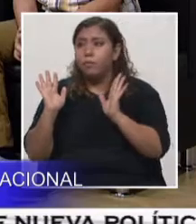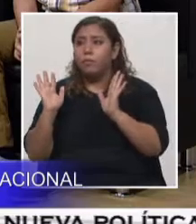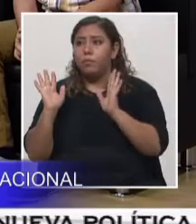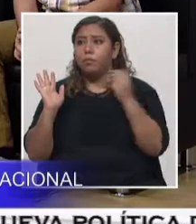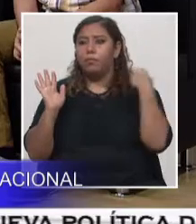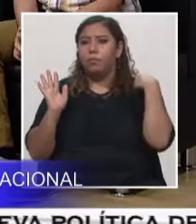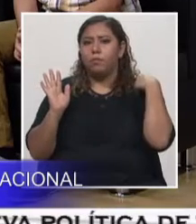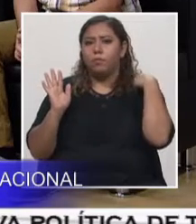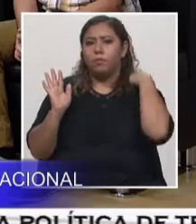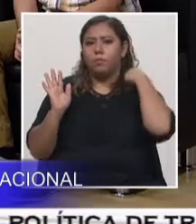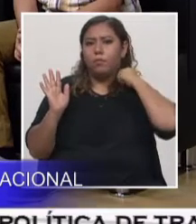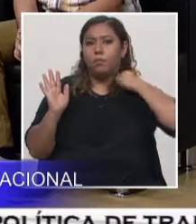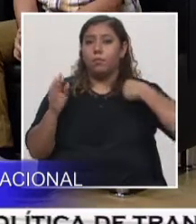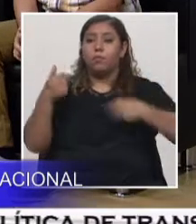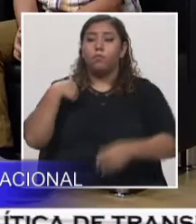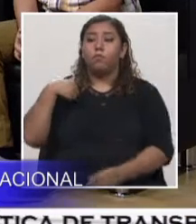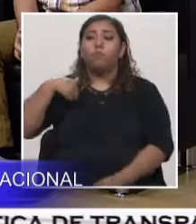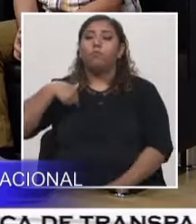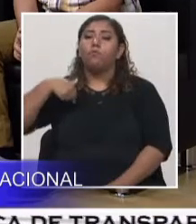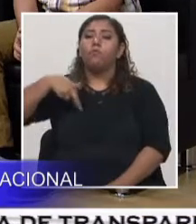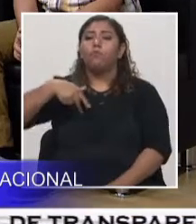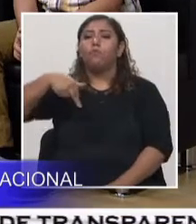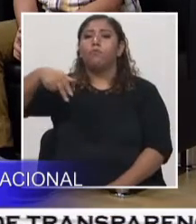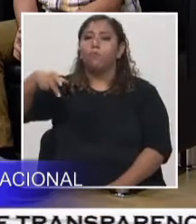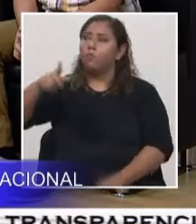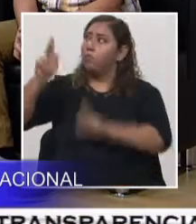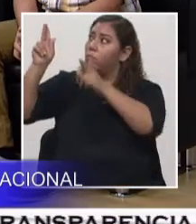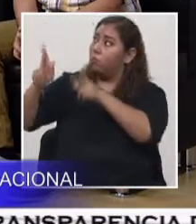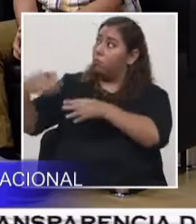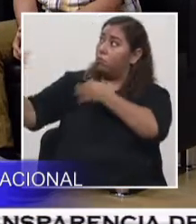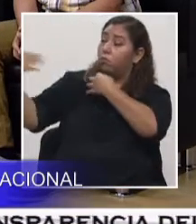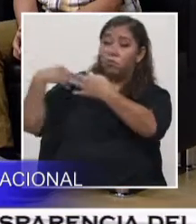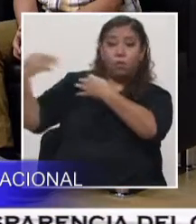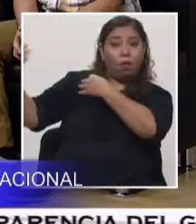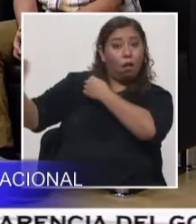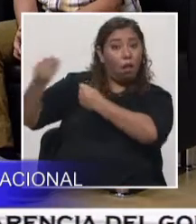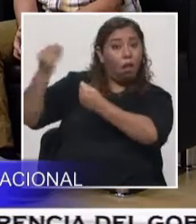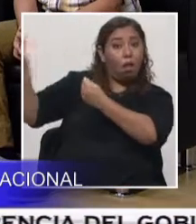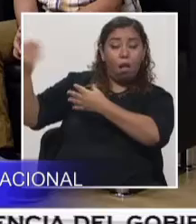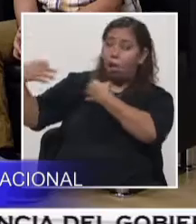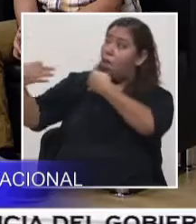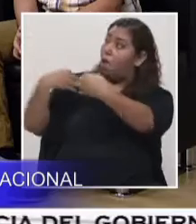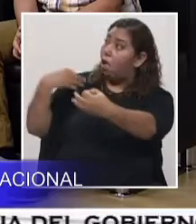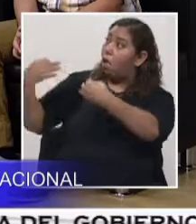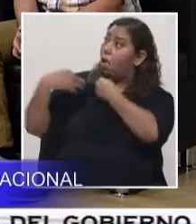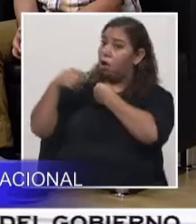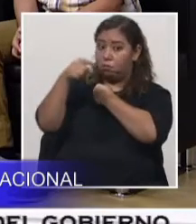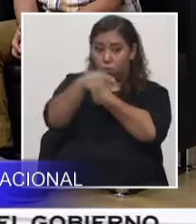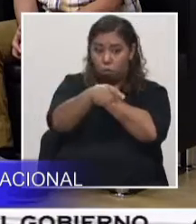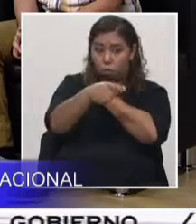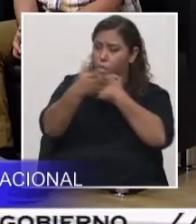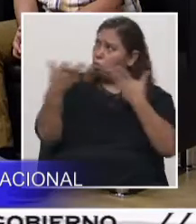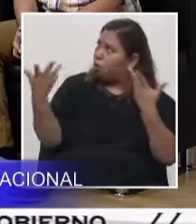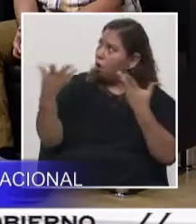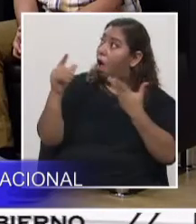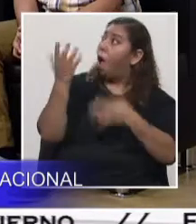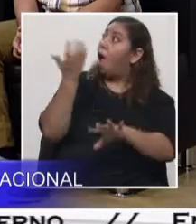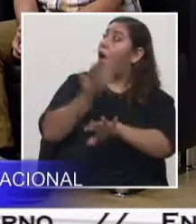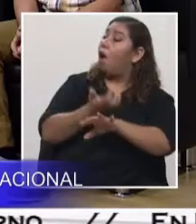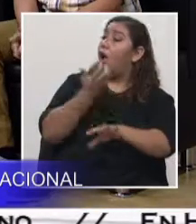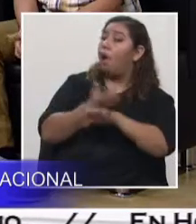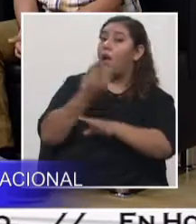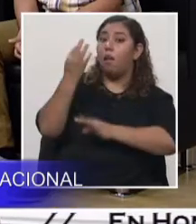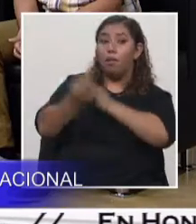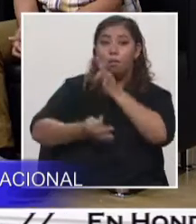orientando, eso es lo que nos hace falta, ¿verdad? Ese conocimiento. Por eso es importante esta plataforma, porque queremos visualizar ese